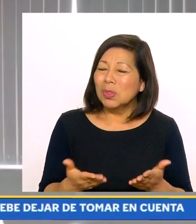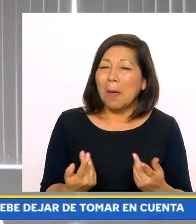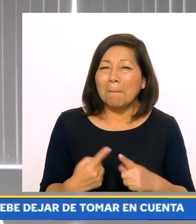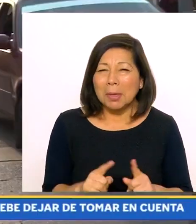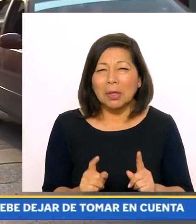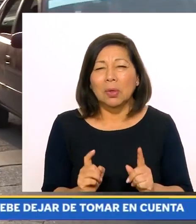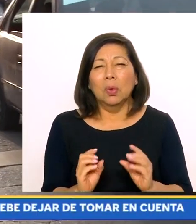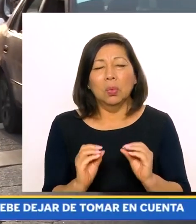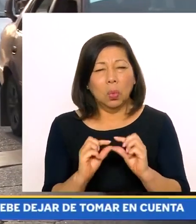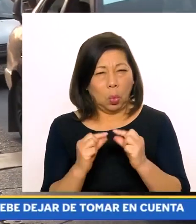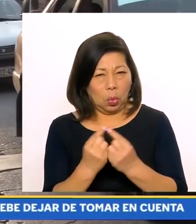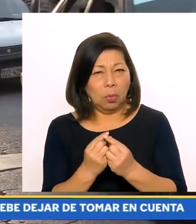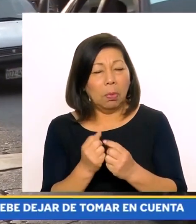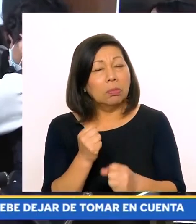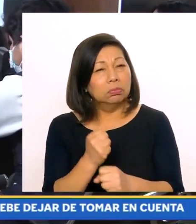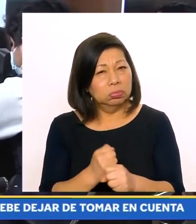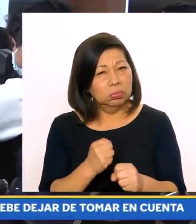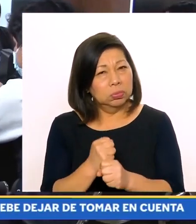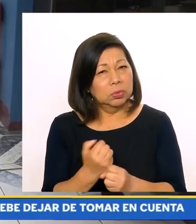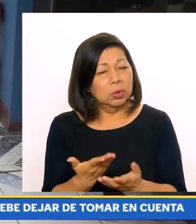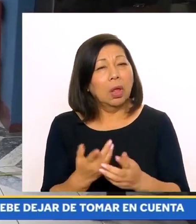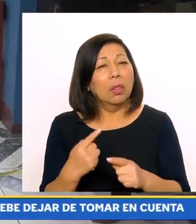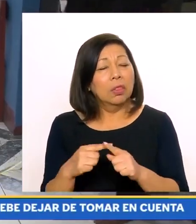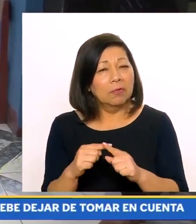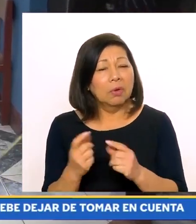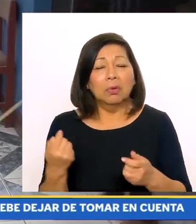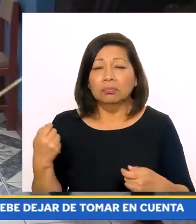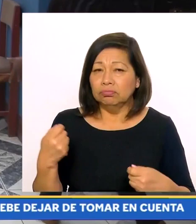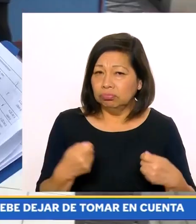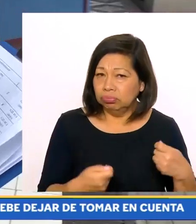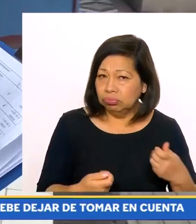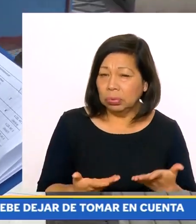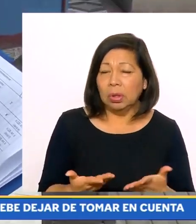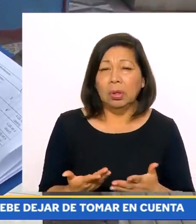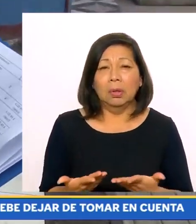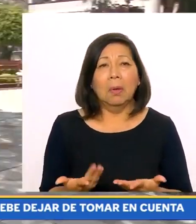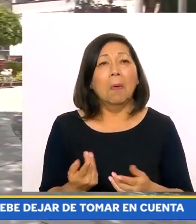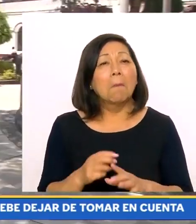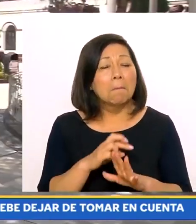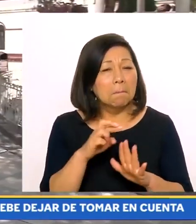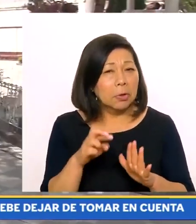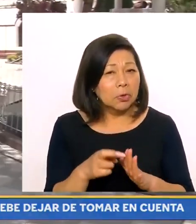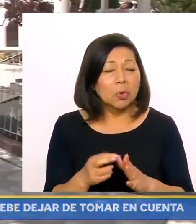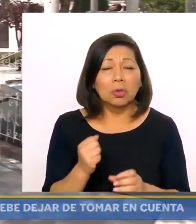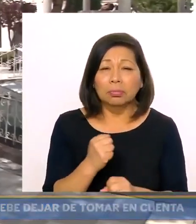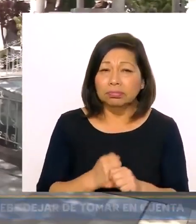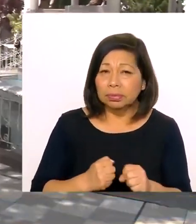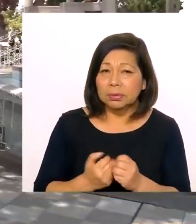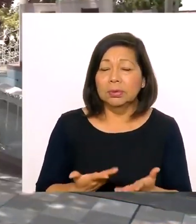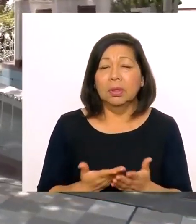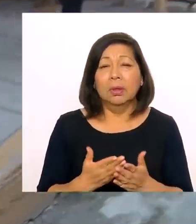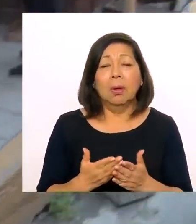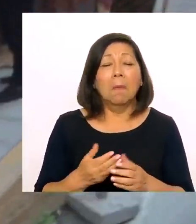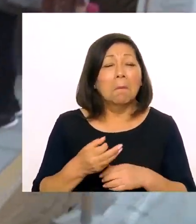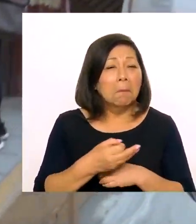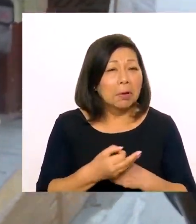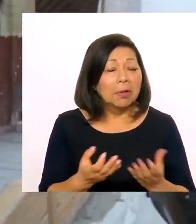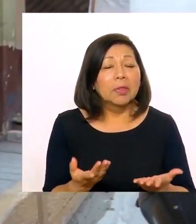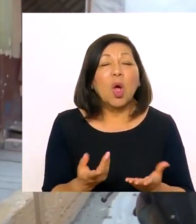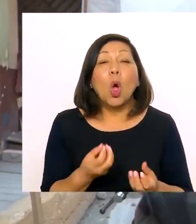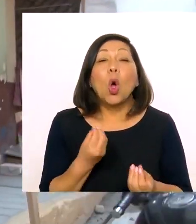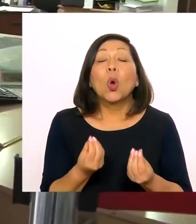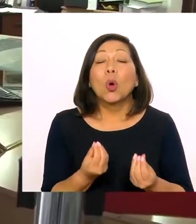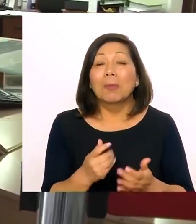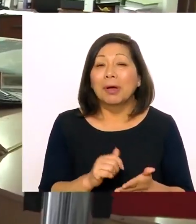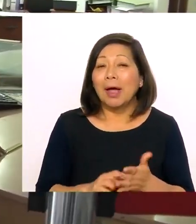accesibilidad, es una brecha enorme, pero ya estamos conformando un equipo de trabajo técnico con varios sectores que invierten diversos proyectos